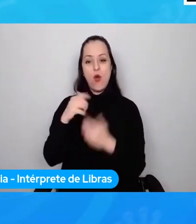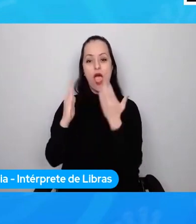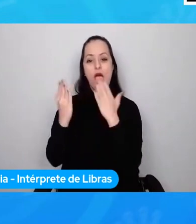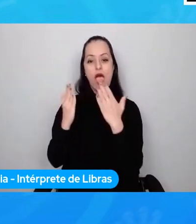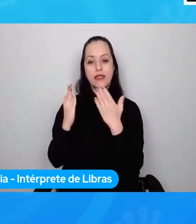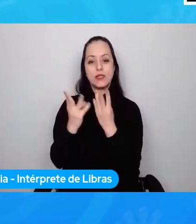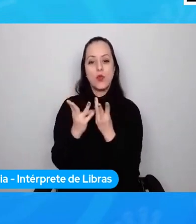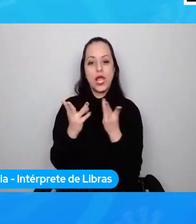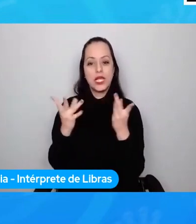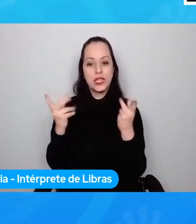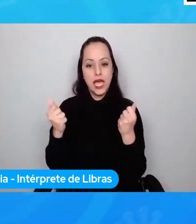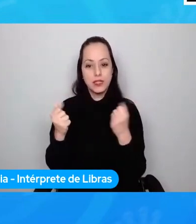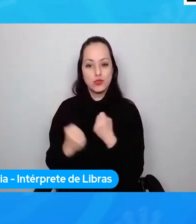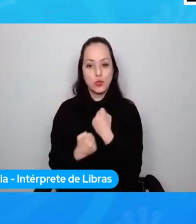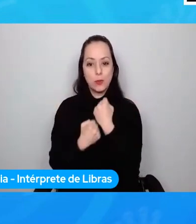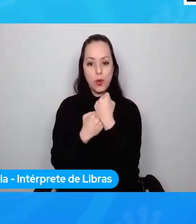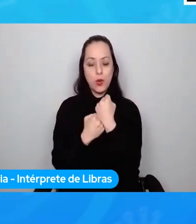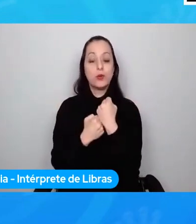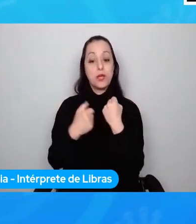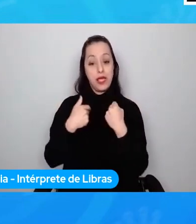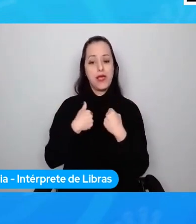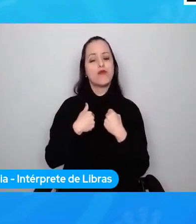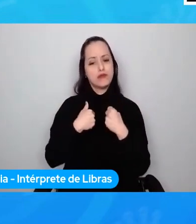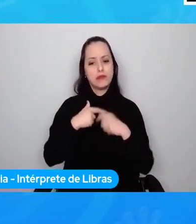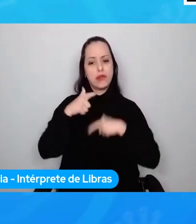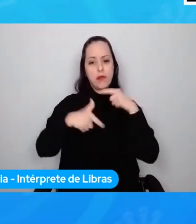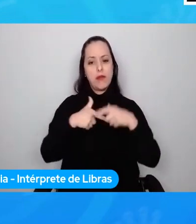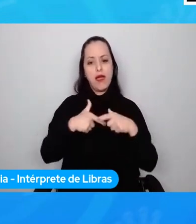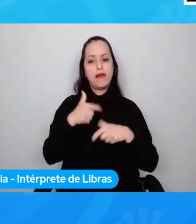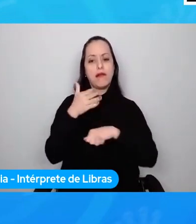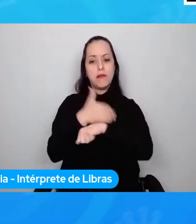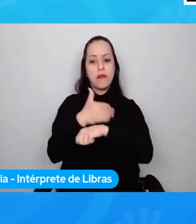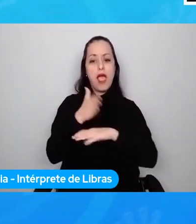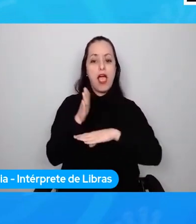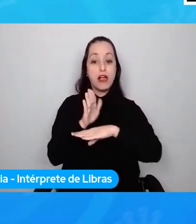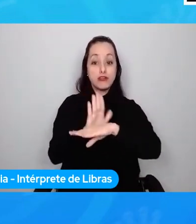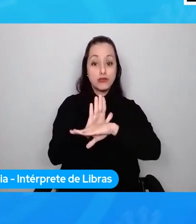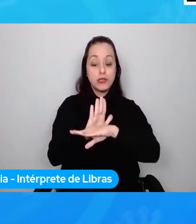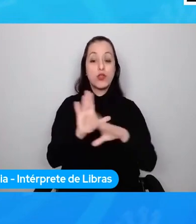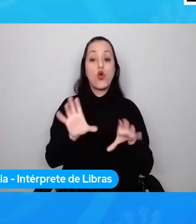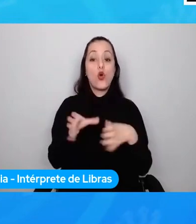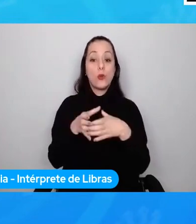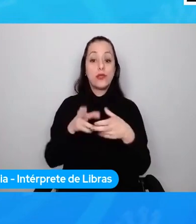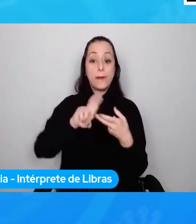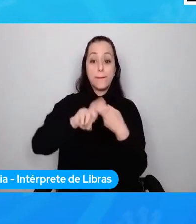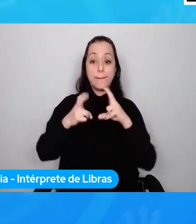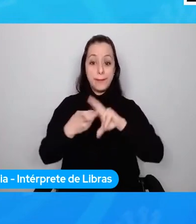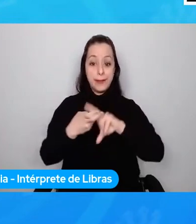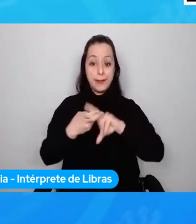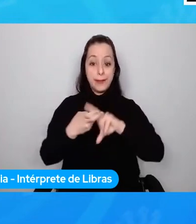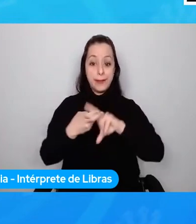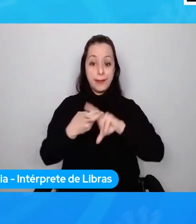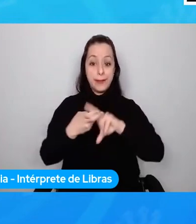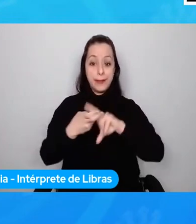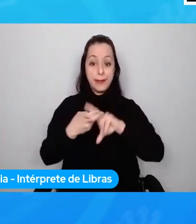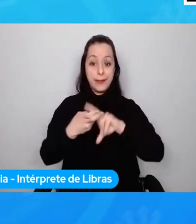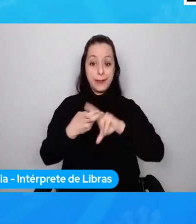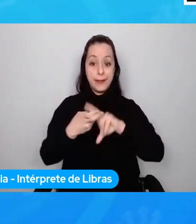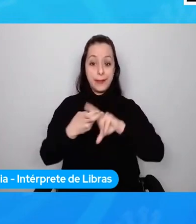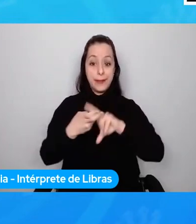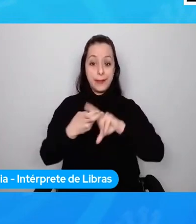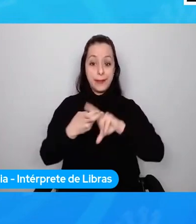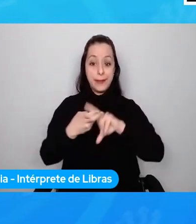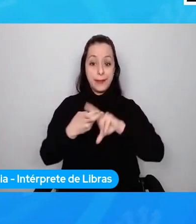de la comunidad de Python y por aquí estoy ayudando. Soy una persona negra, tengo mi pelo azul,